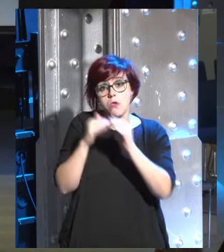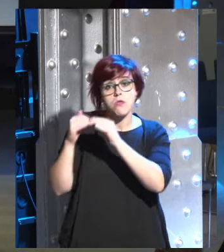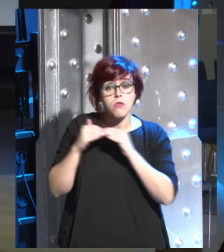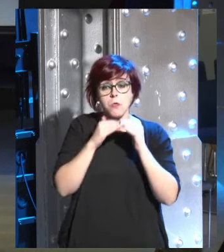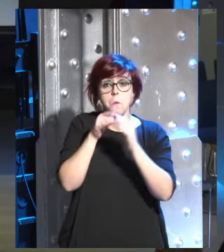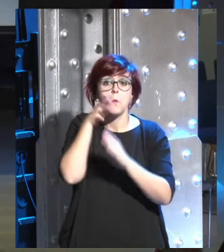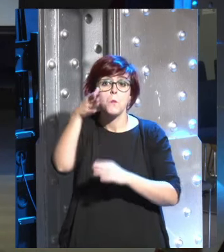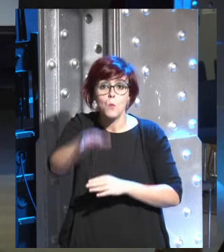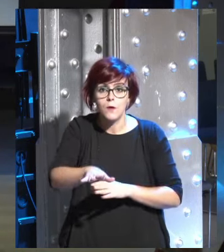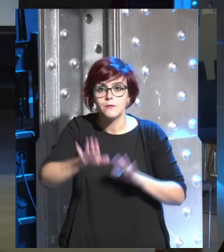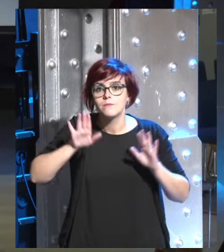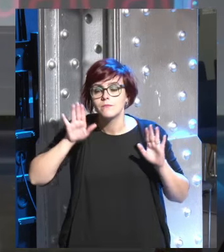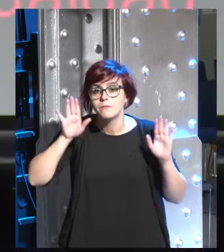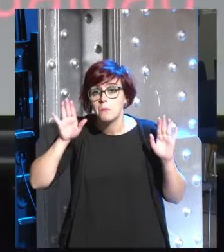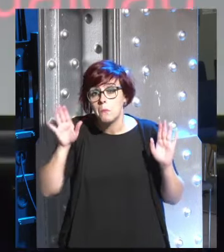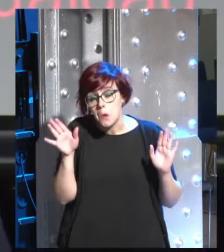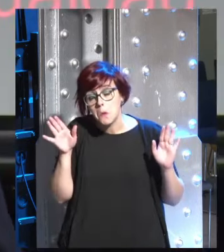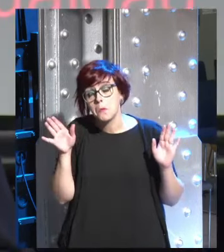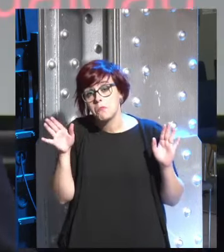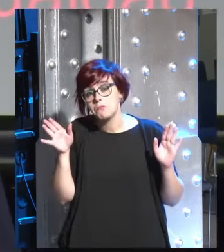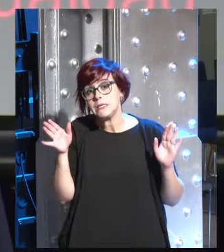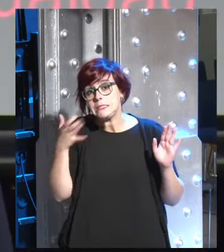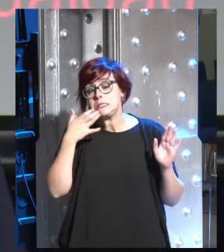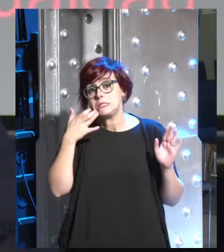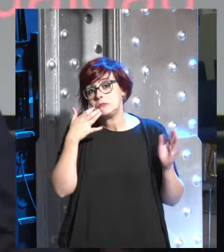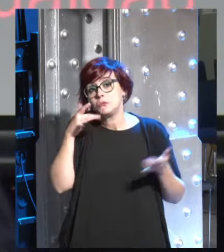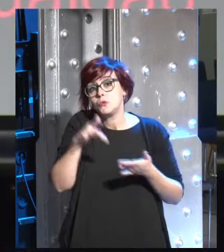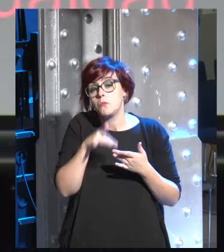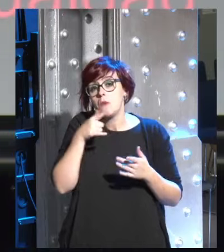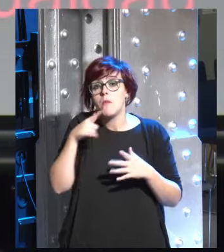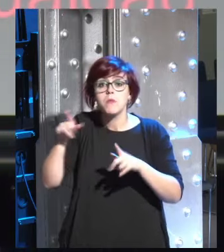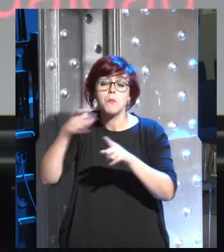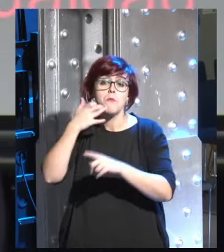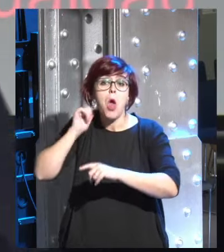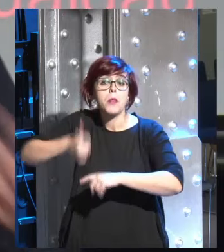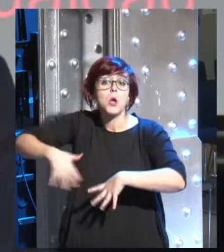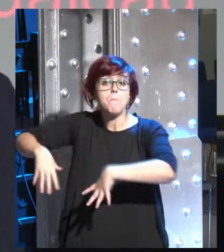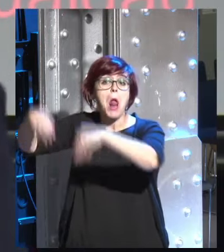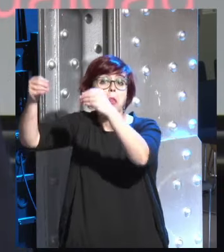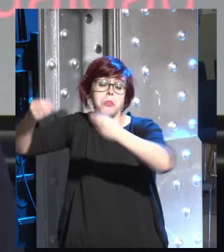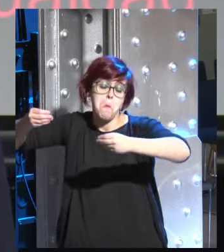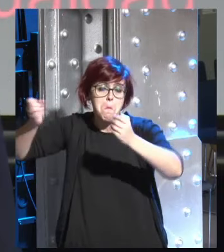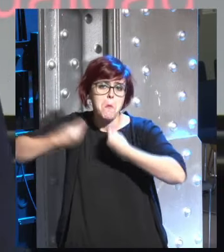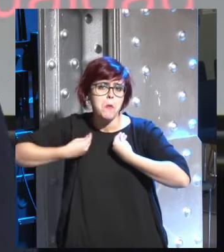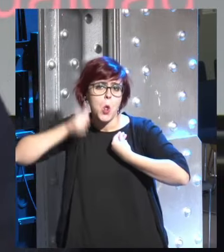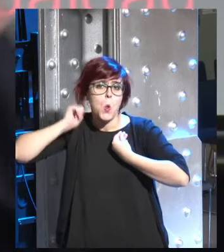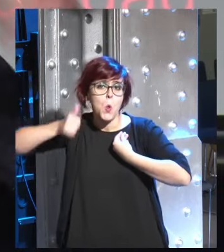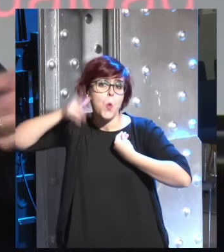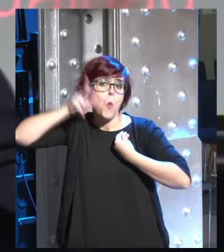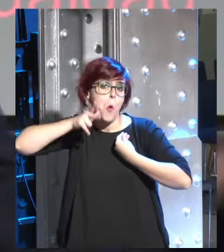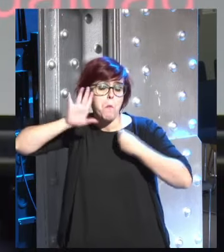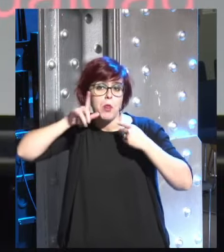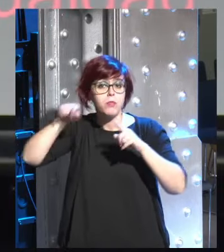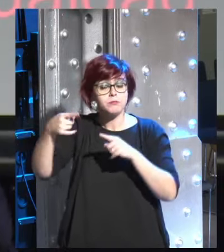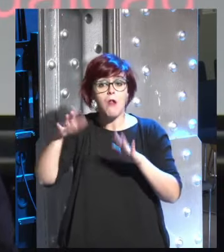principales que tenía la gente decían bueno si ellos viven en un palacio los ricos o los reyes pero bueno al final morirán como